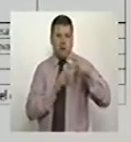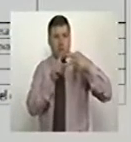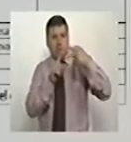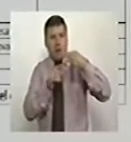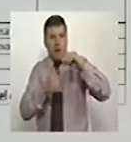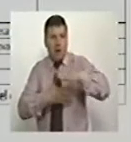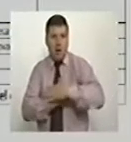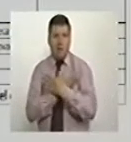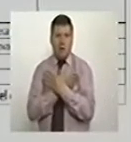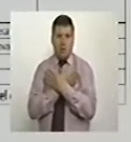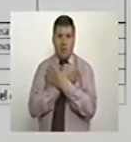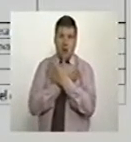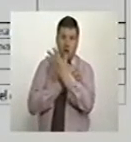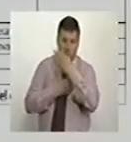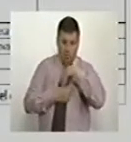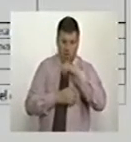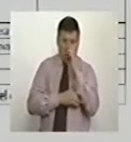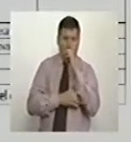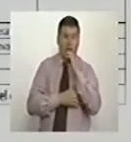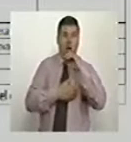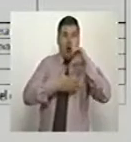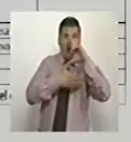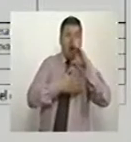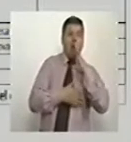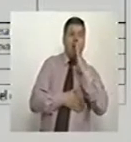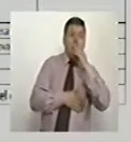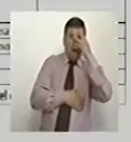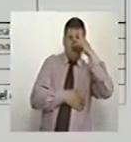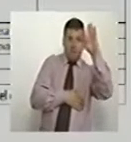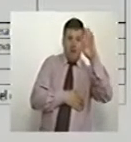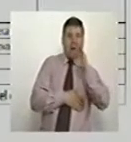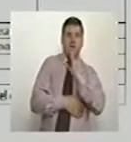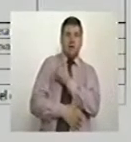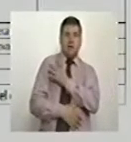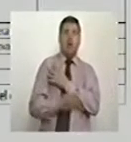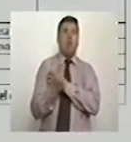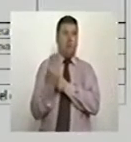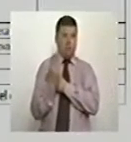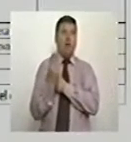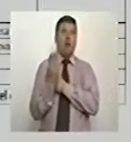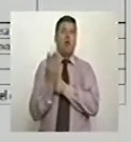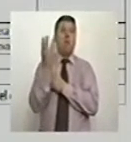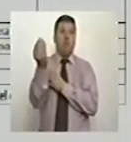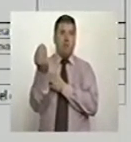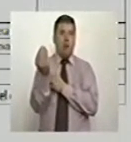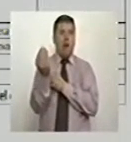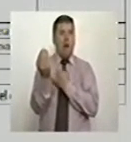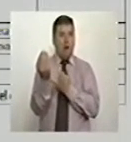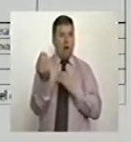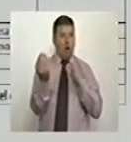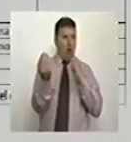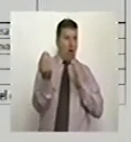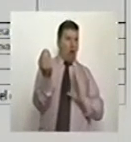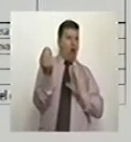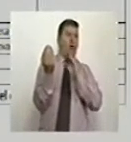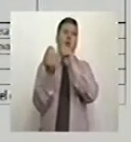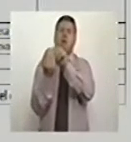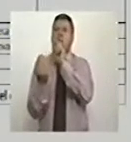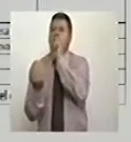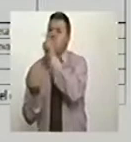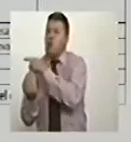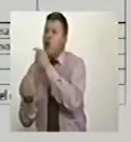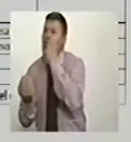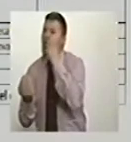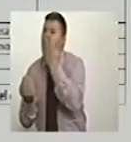de América Latina que son miembros de la OCDE son México y son Chile. ¿Qué luego mirar cómo les ha ido a ellos en